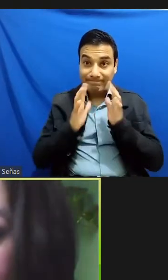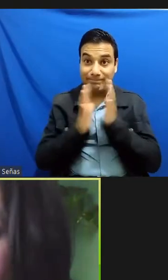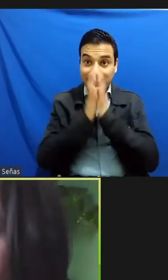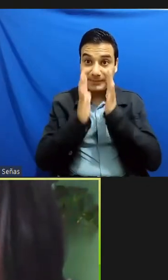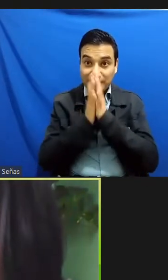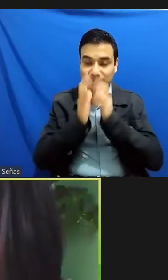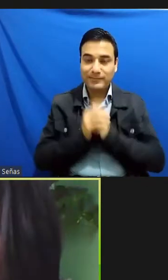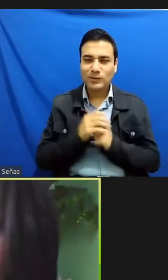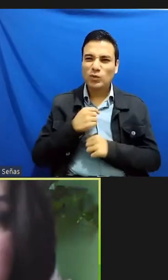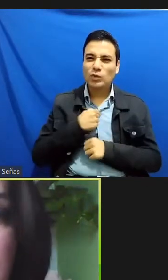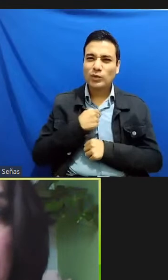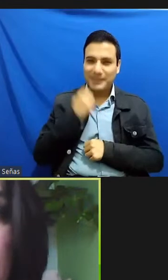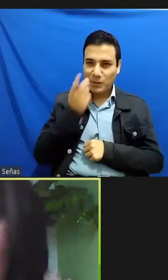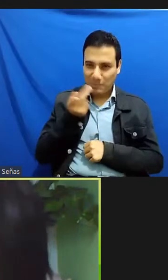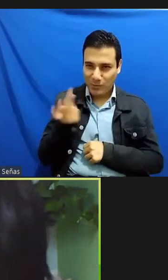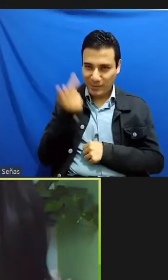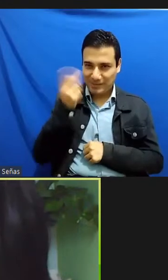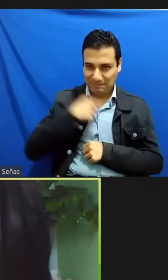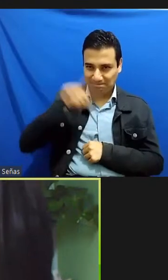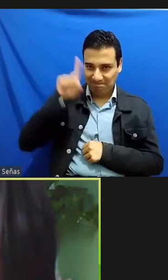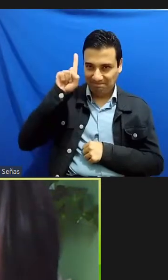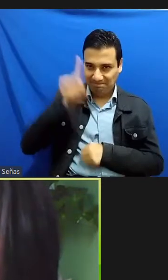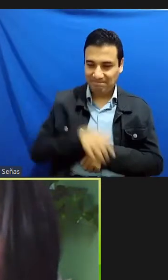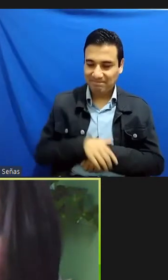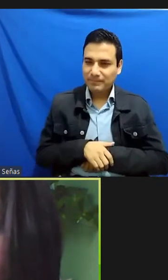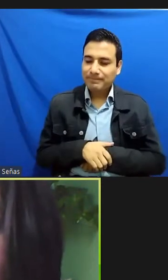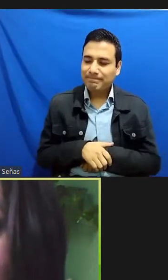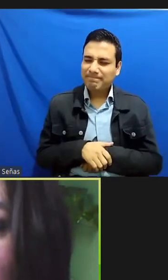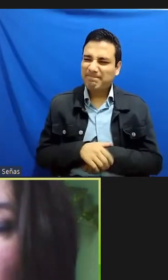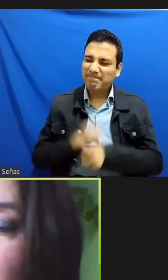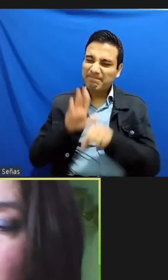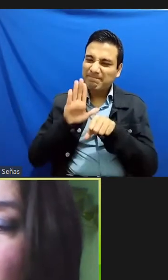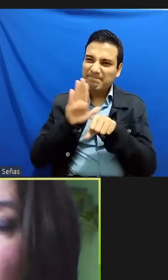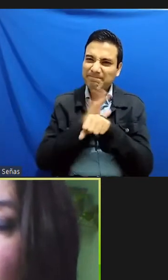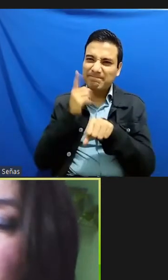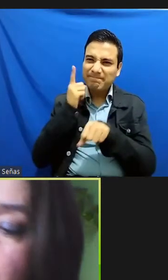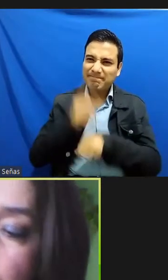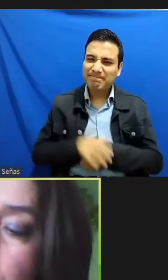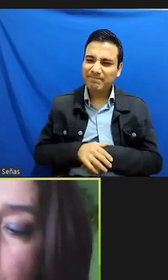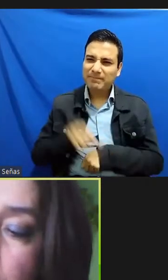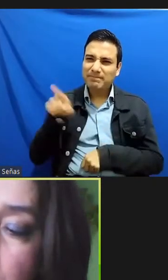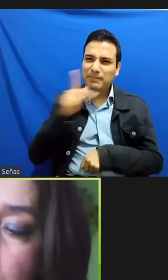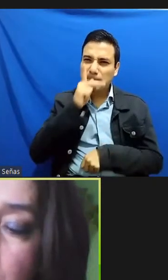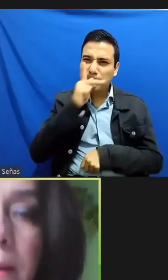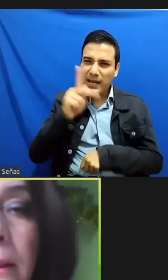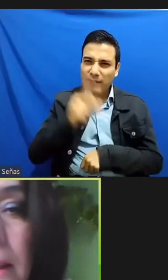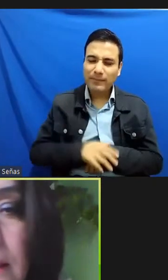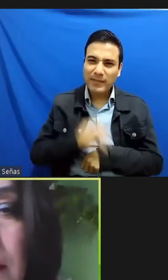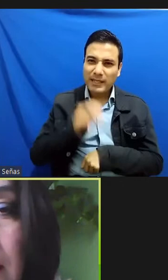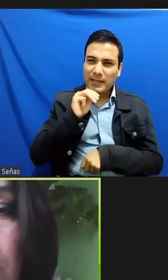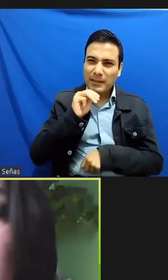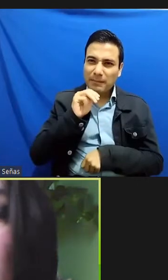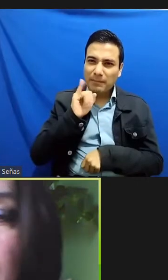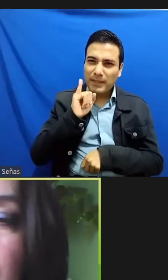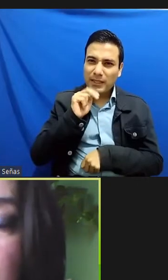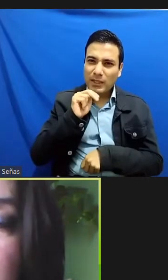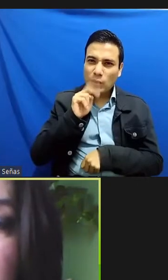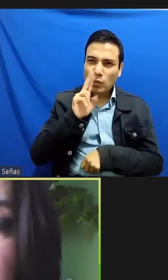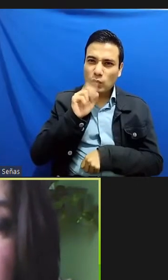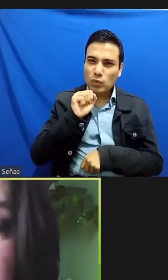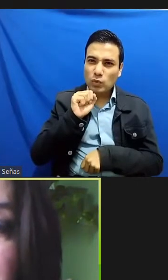yo te quisiera hacer una pregunta Mario ¿por qué utilizas términos como minusvalía lisiado